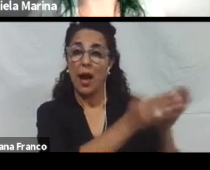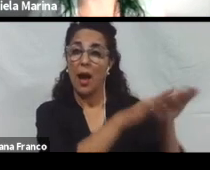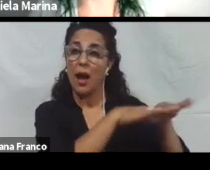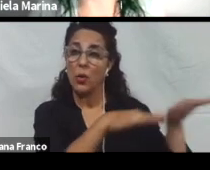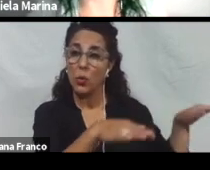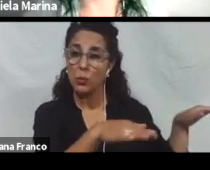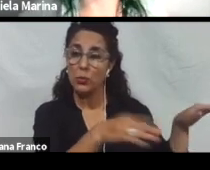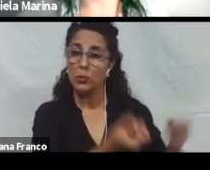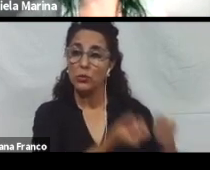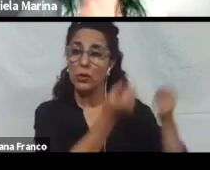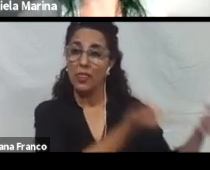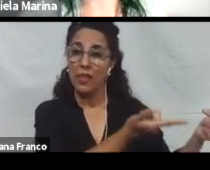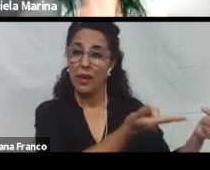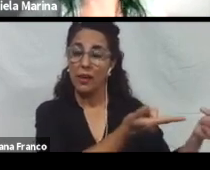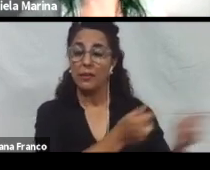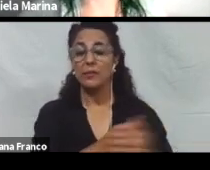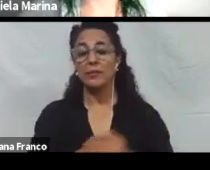su desempeño.